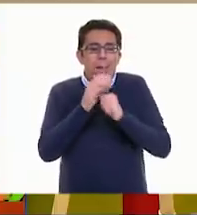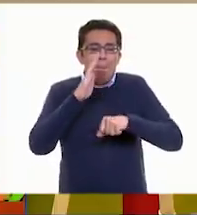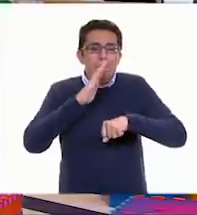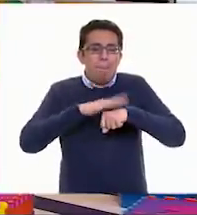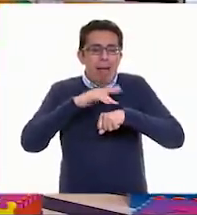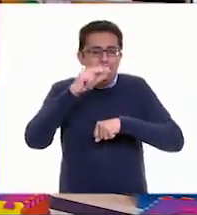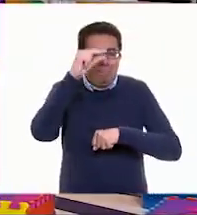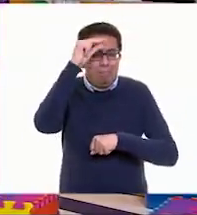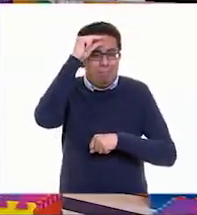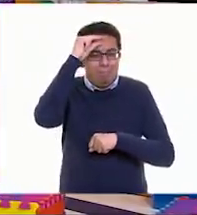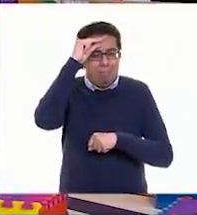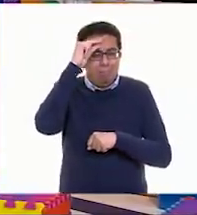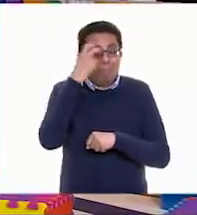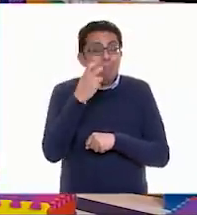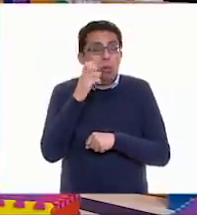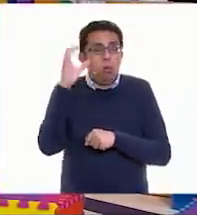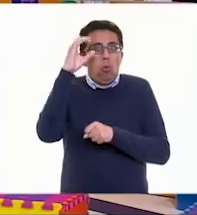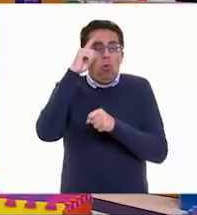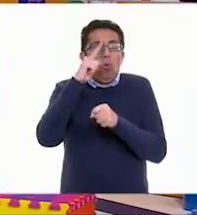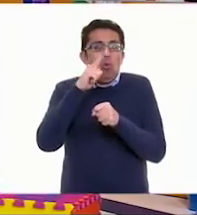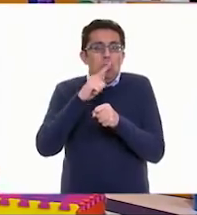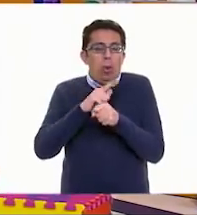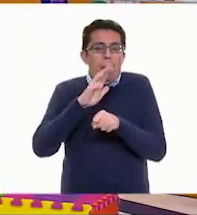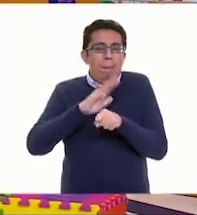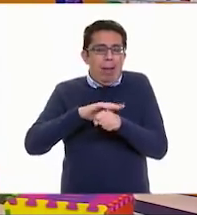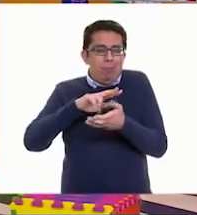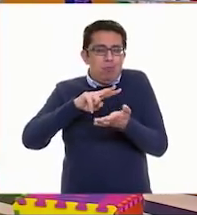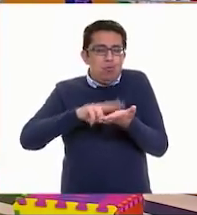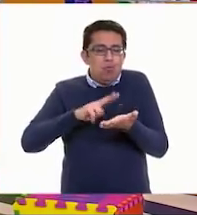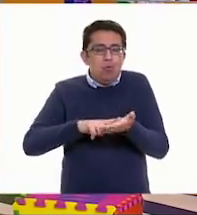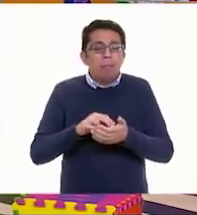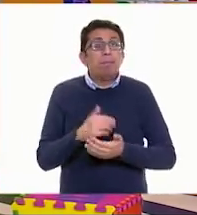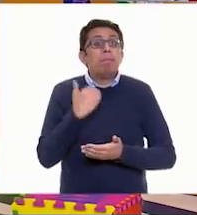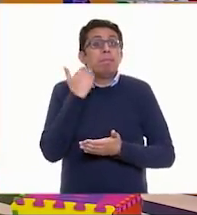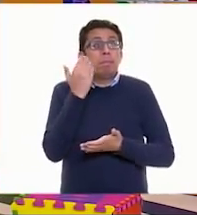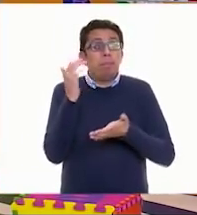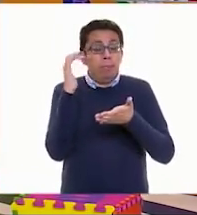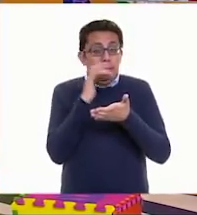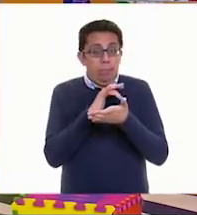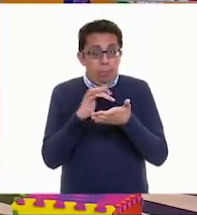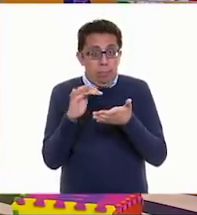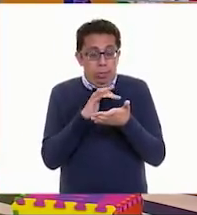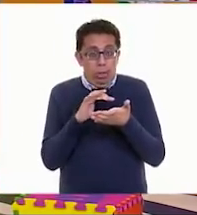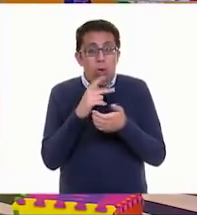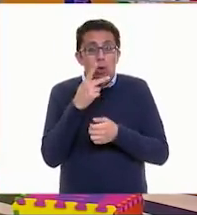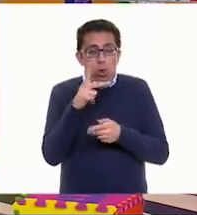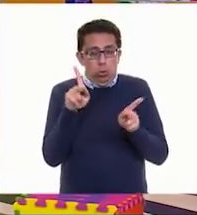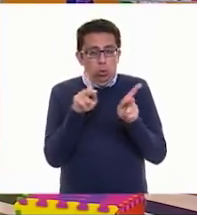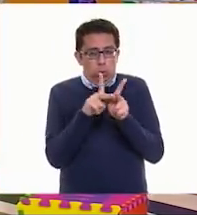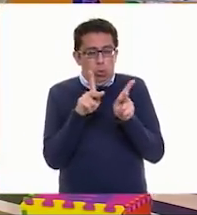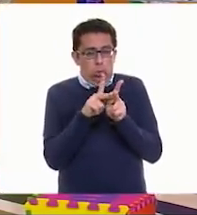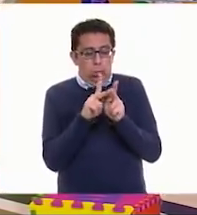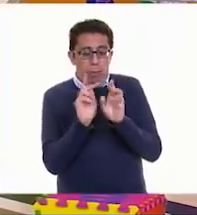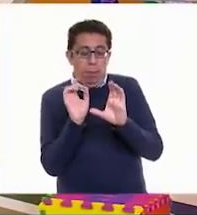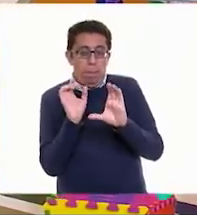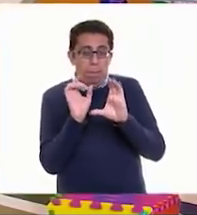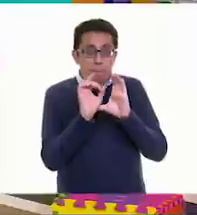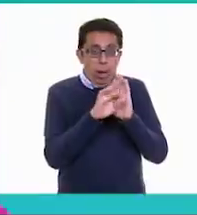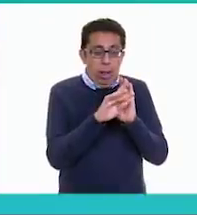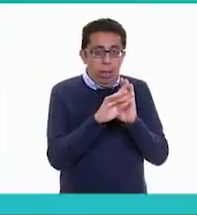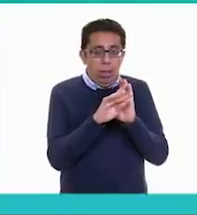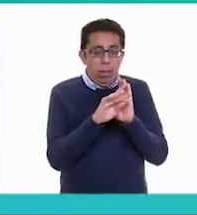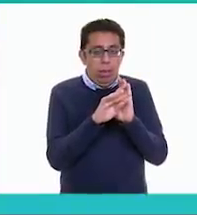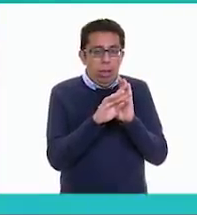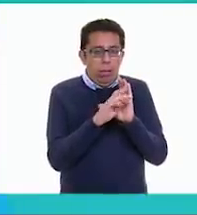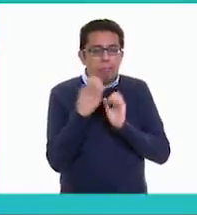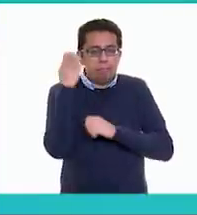es, vamos a enriquecer nuestra cultura. Si quieres vamos a leer el texto que te mandó tu primo y vamos a ir analizando y vamos a ver